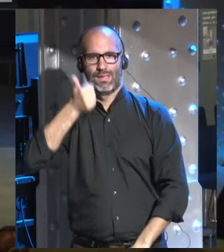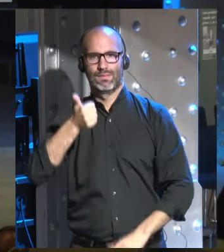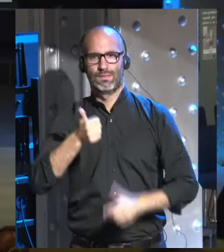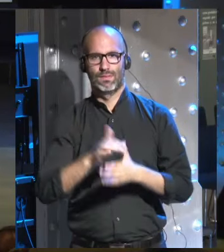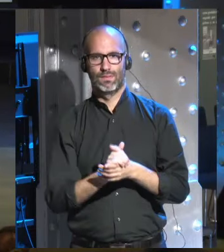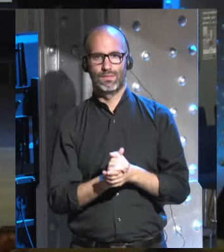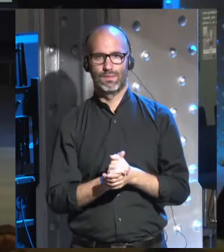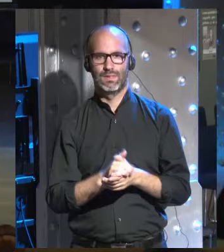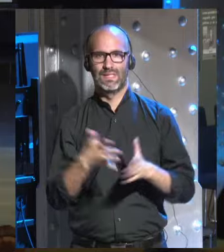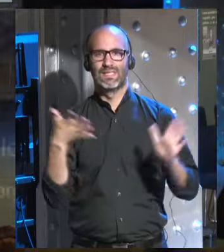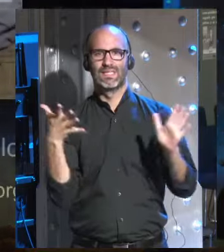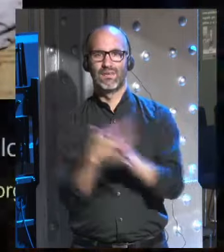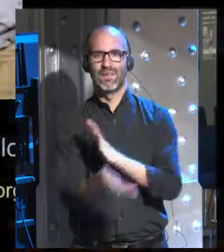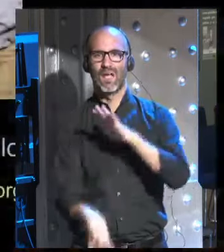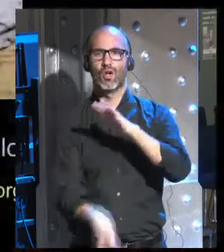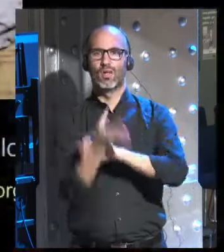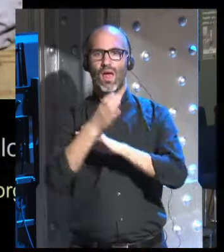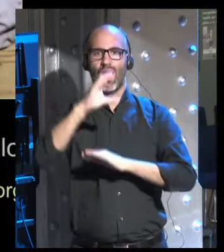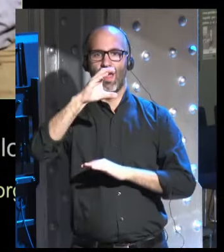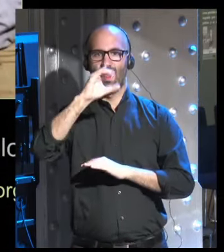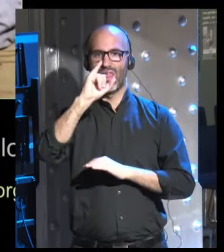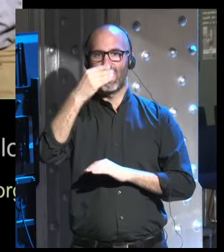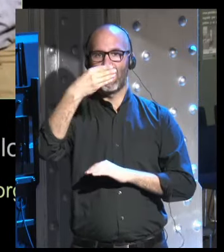de construir cíborgs